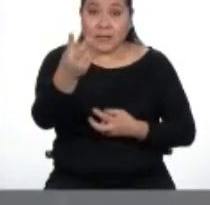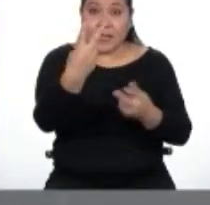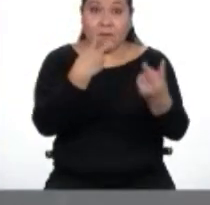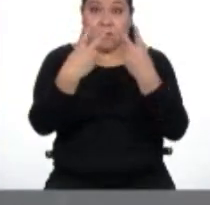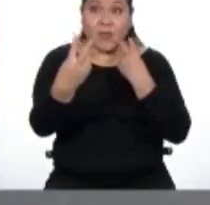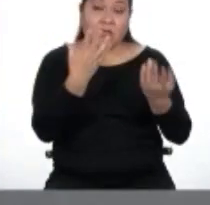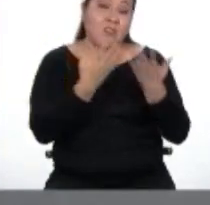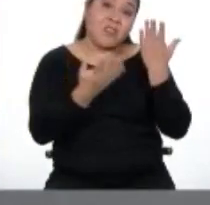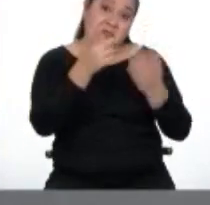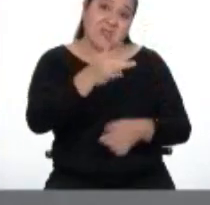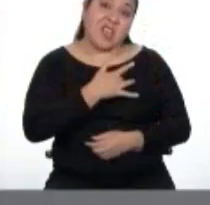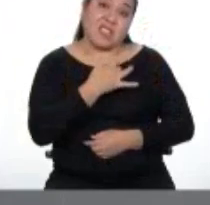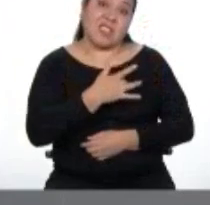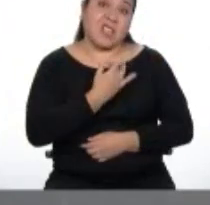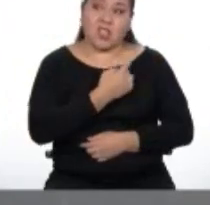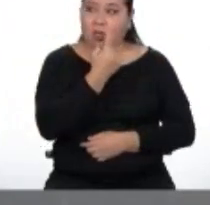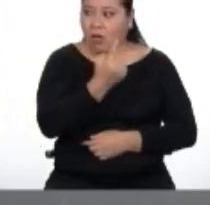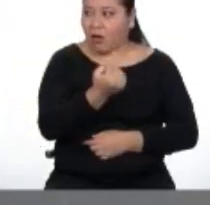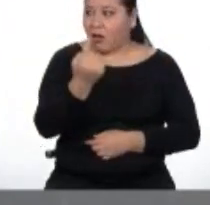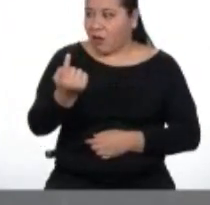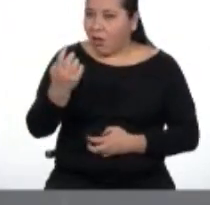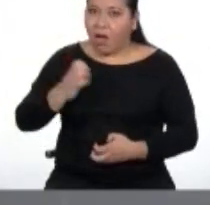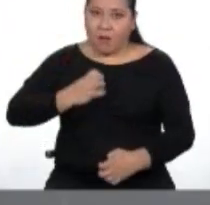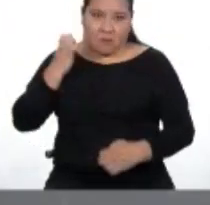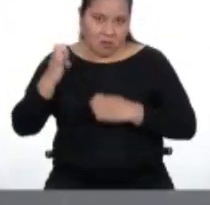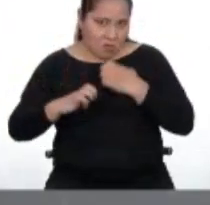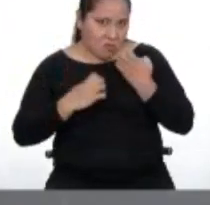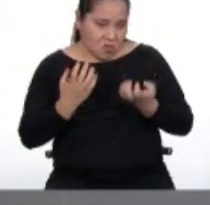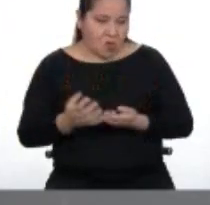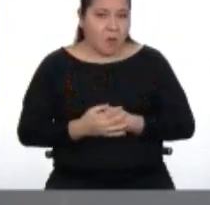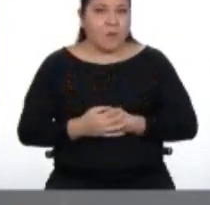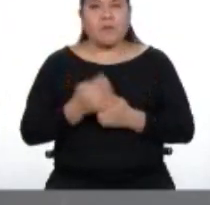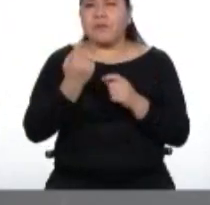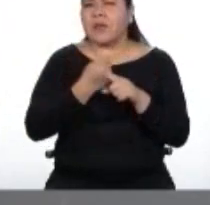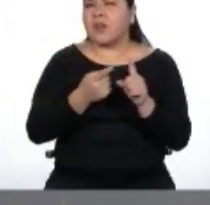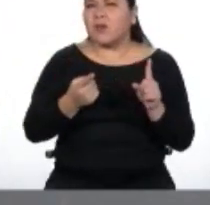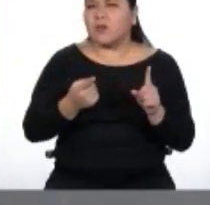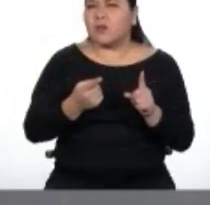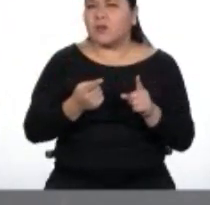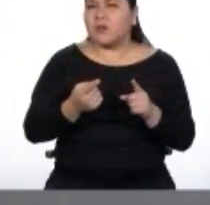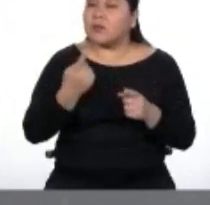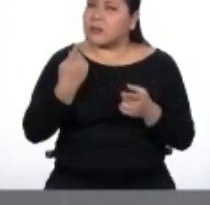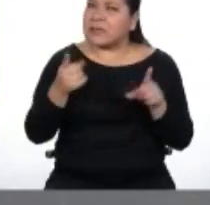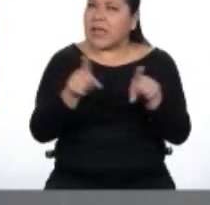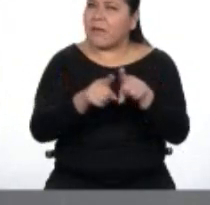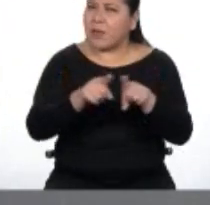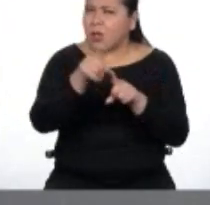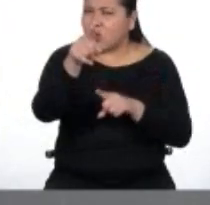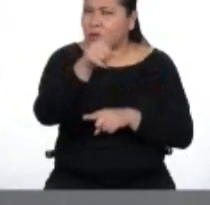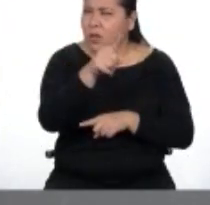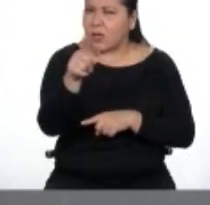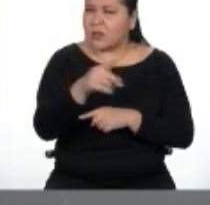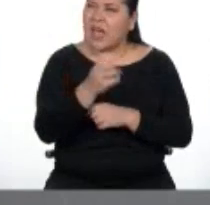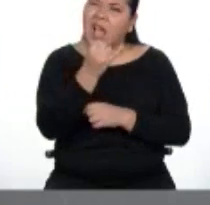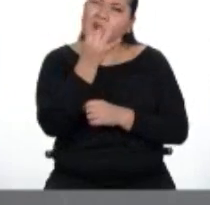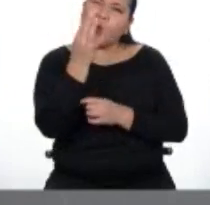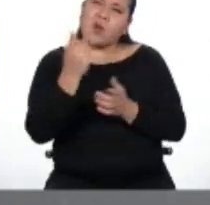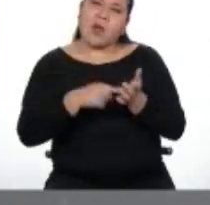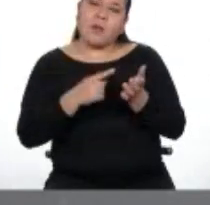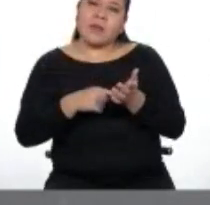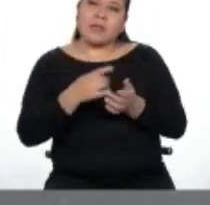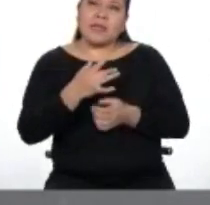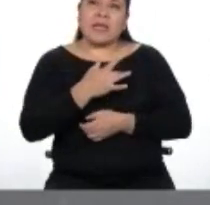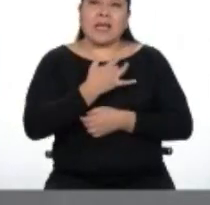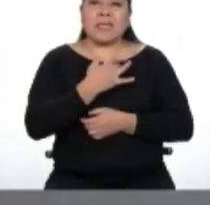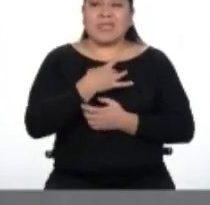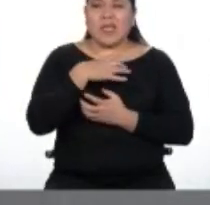esto, seguro han experimentado todos estos tipos de emociones. Pero, ¿no les pasa tan bien que hay veces en las que sienten una